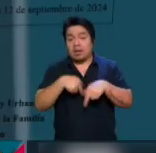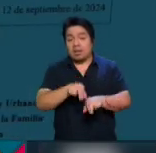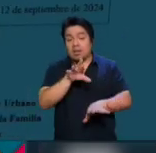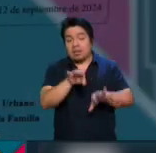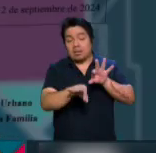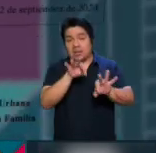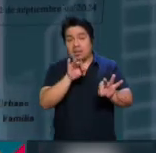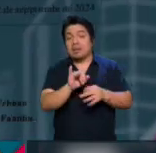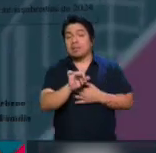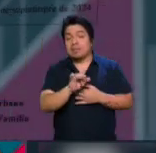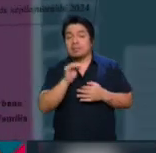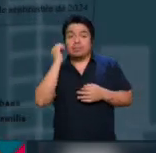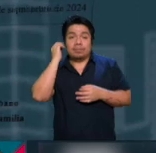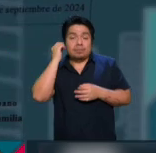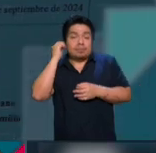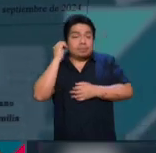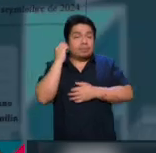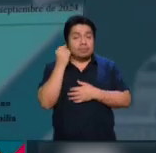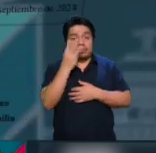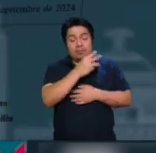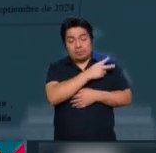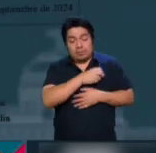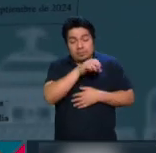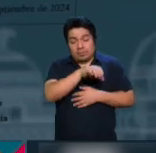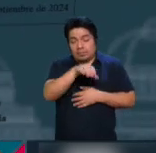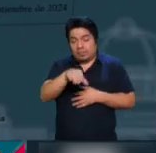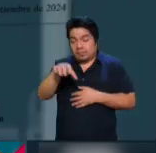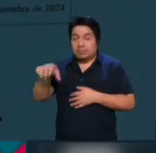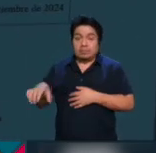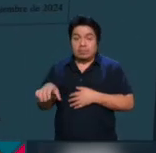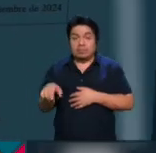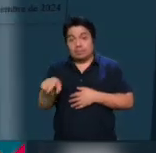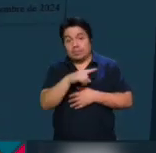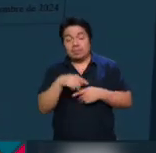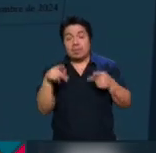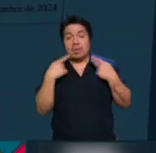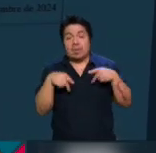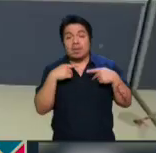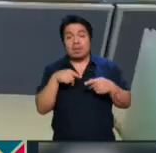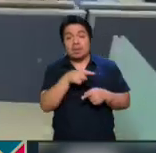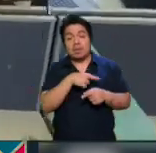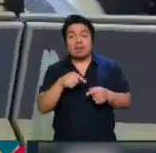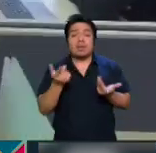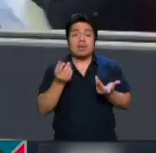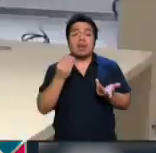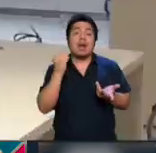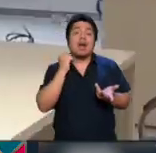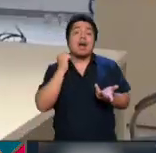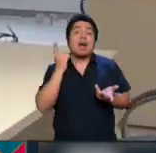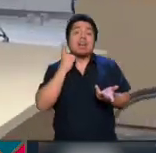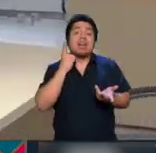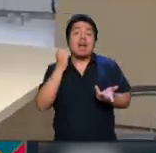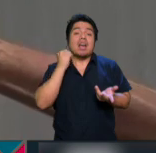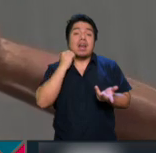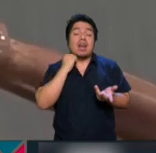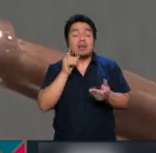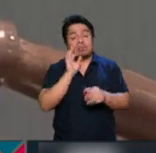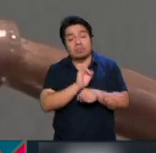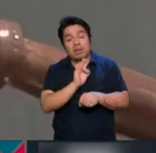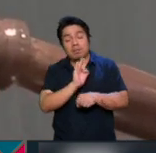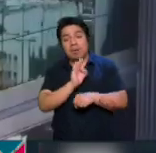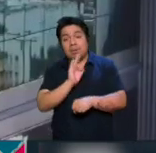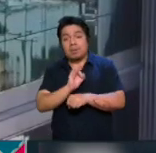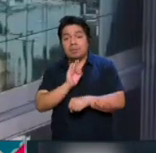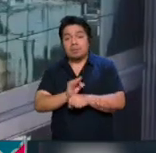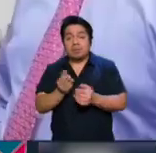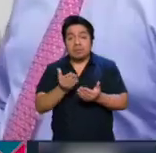de los tres poderes de la Unión. En este sentido, agradeció a las y los legisladores que defendieron la iniciativa de reforma al poder judicial y